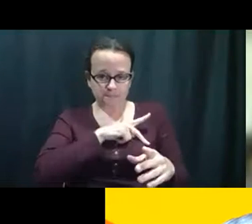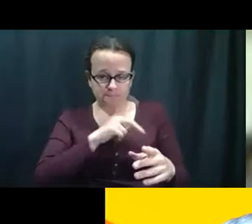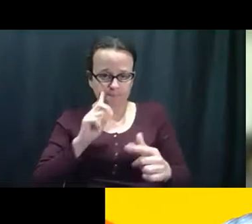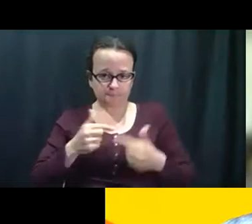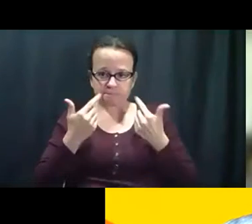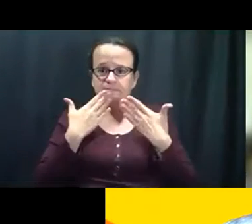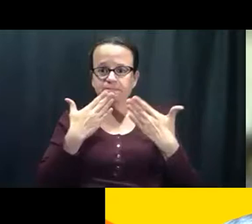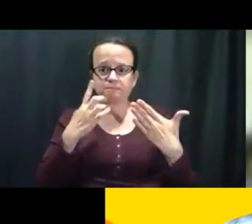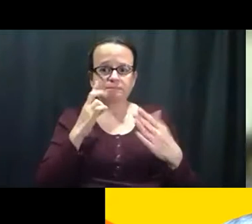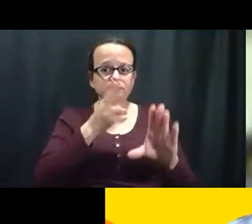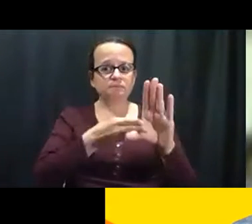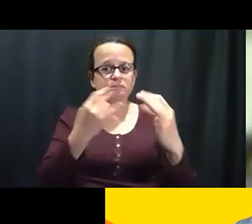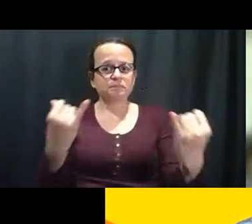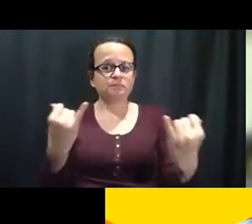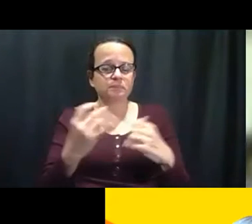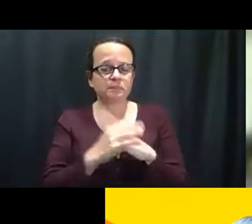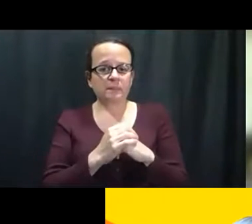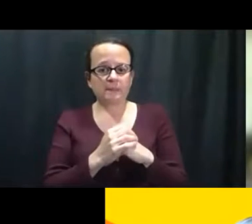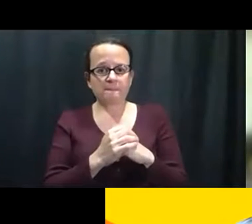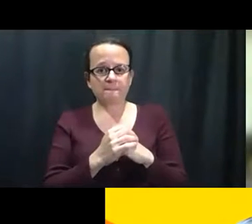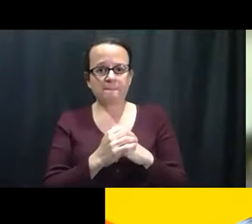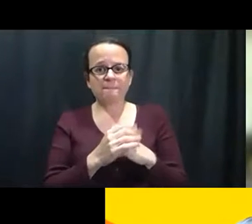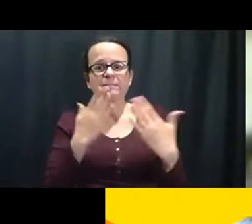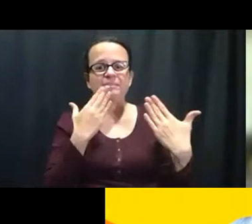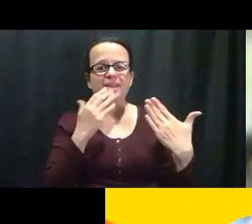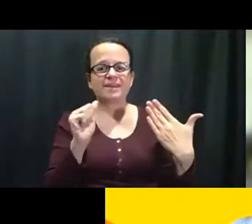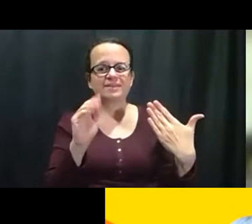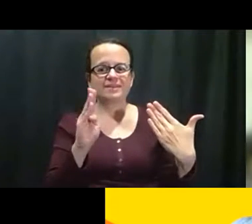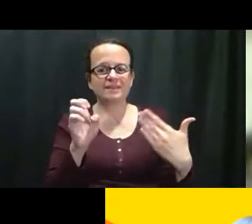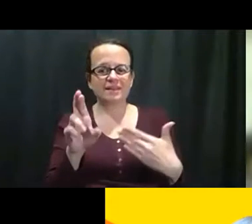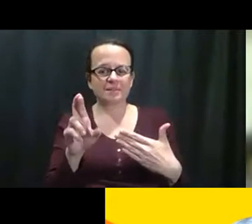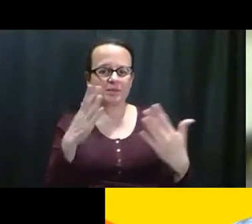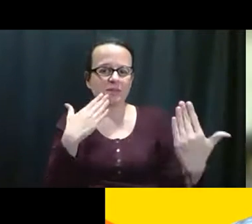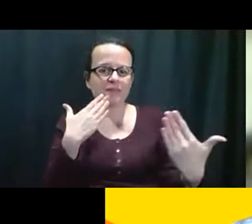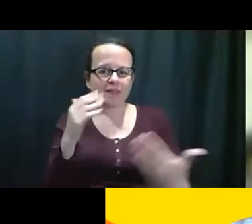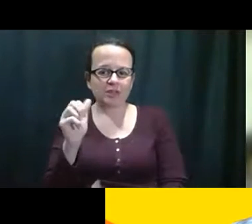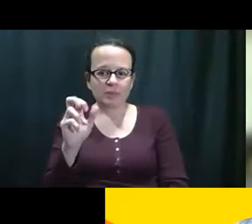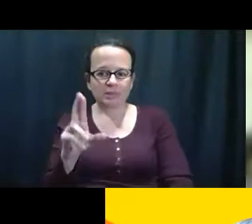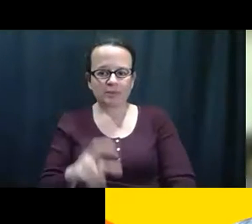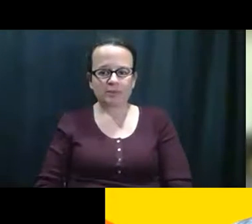fueran servicios así que gracias por estar aquí hoy gracias a